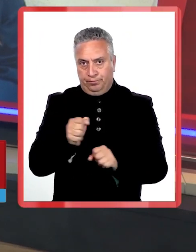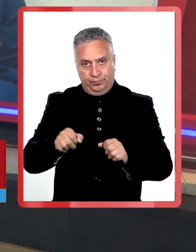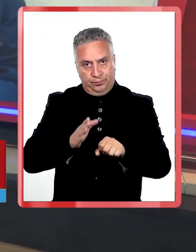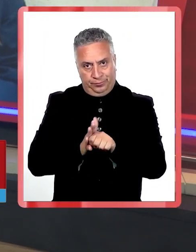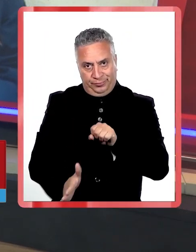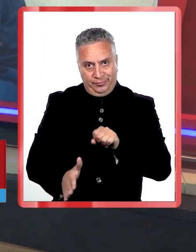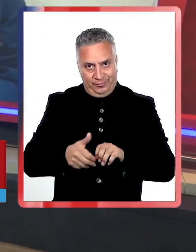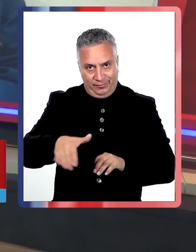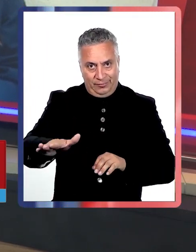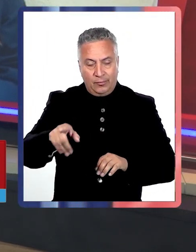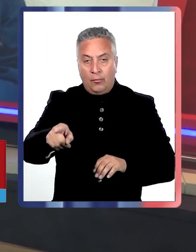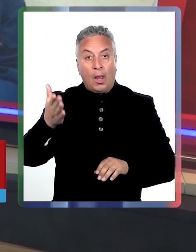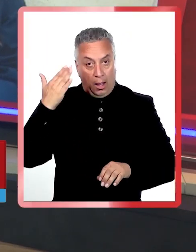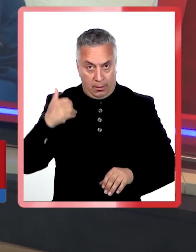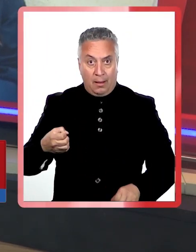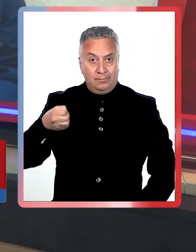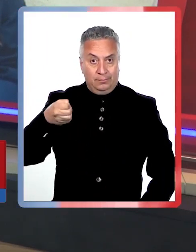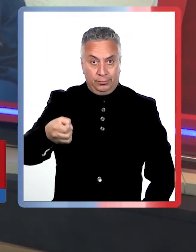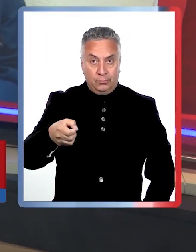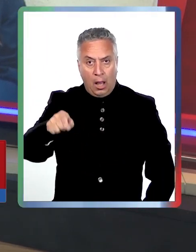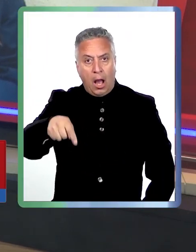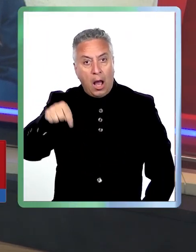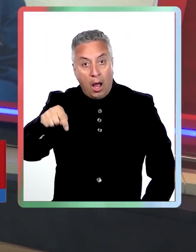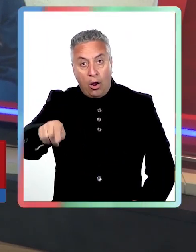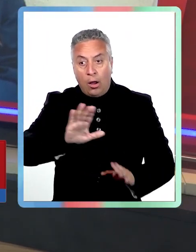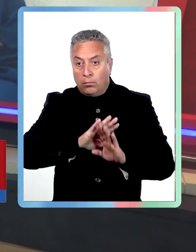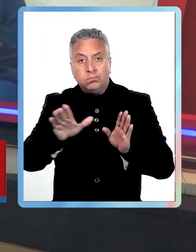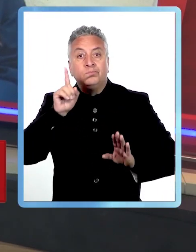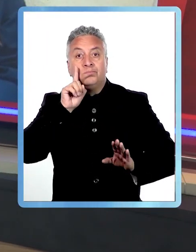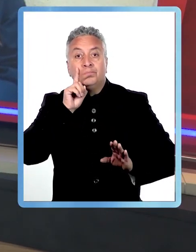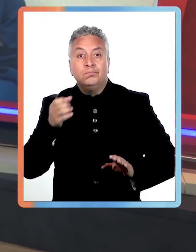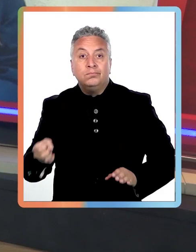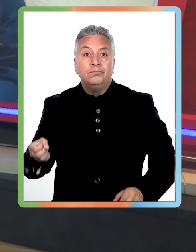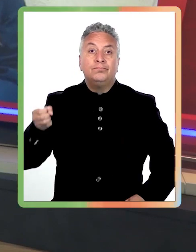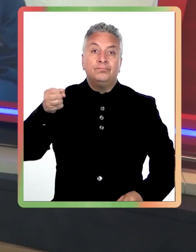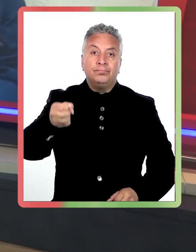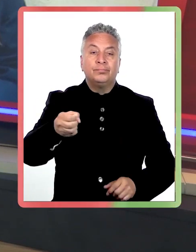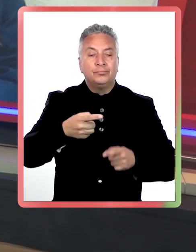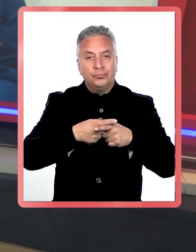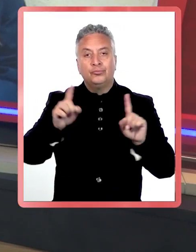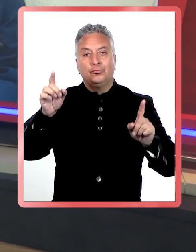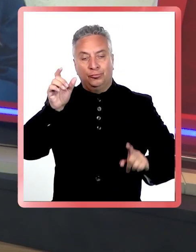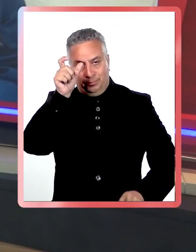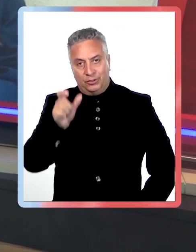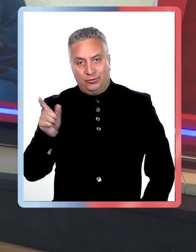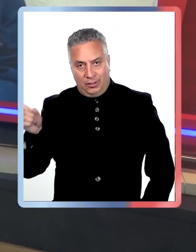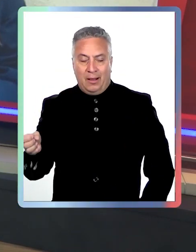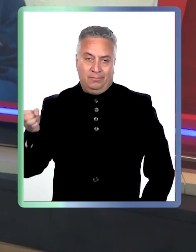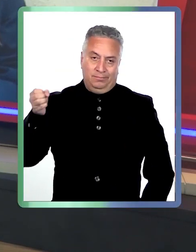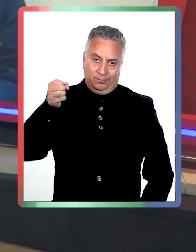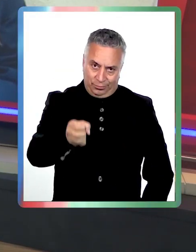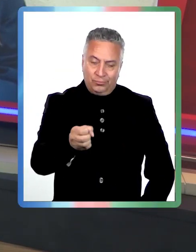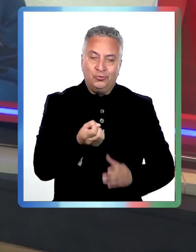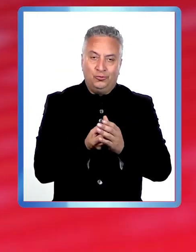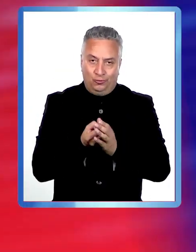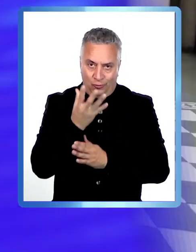gobierno. Ahora la titularidad de la delegación será asumida por Ali Valderrama. TV5 de Linares nos informa.